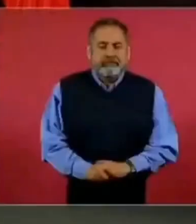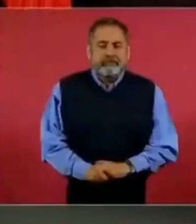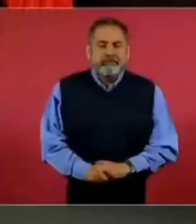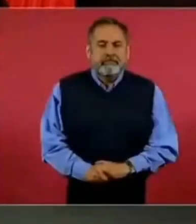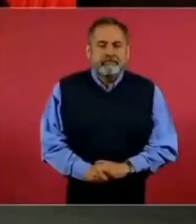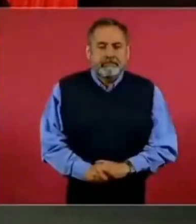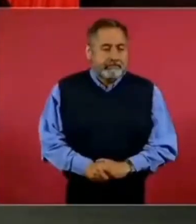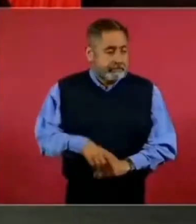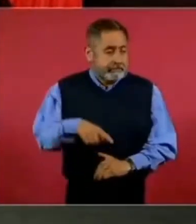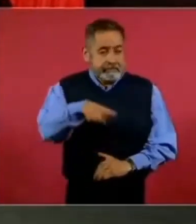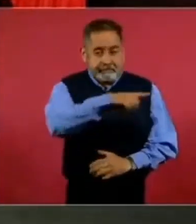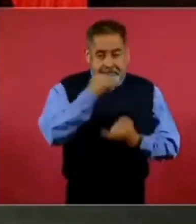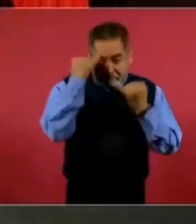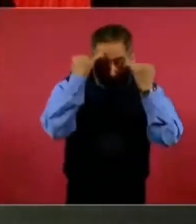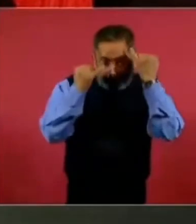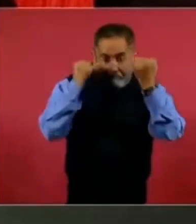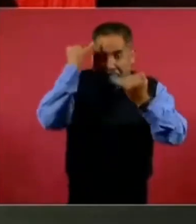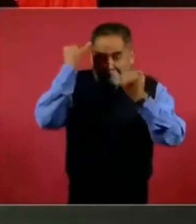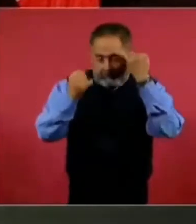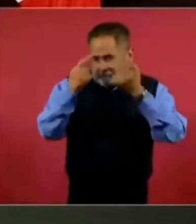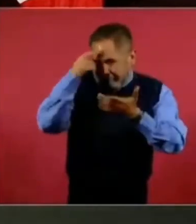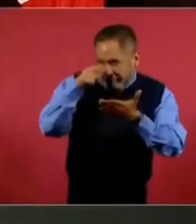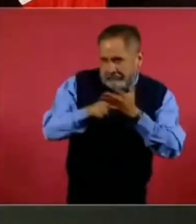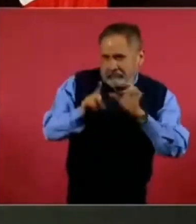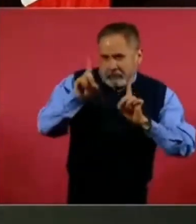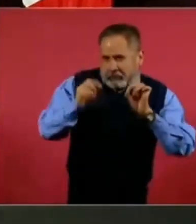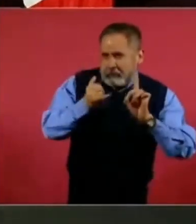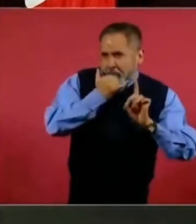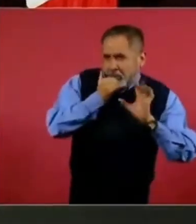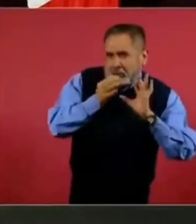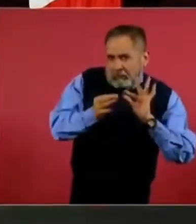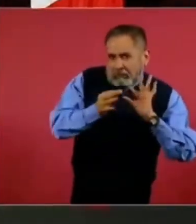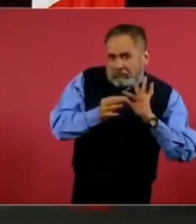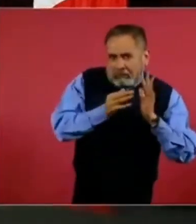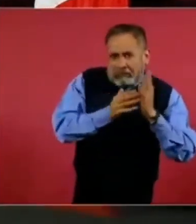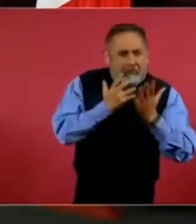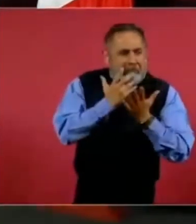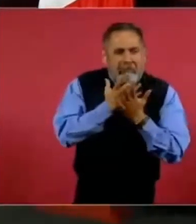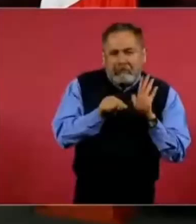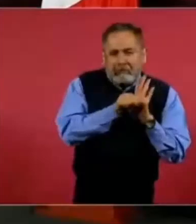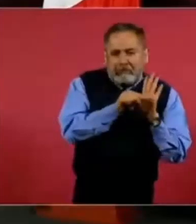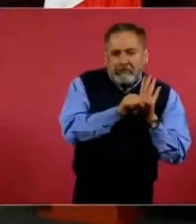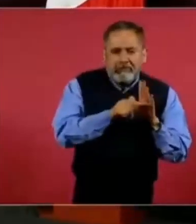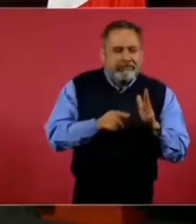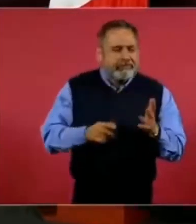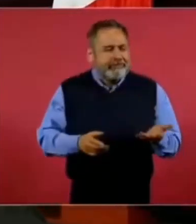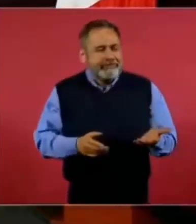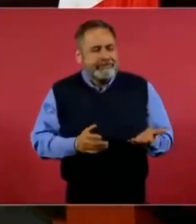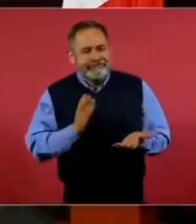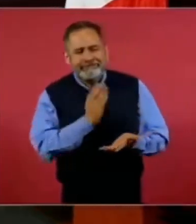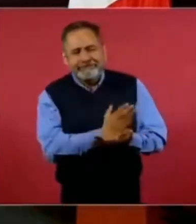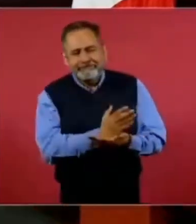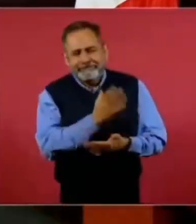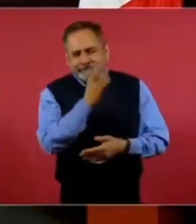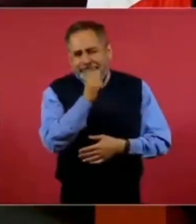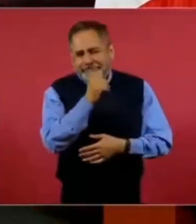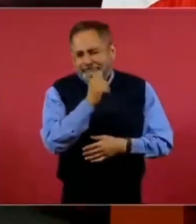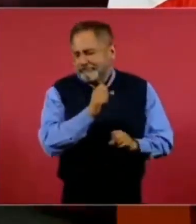los medios de información en México y en el mundo,